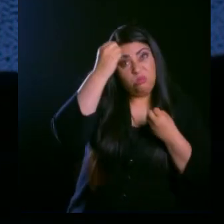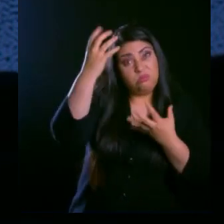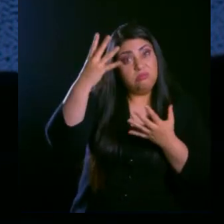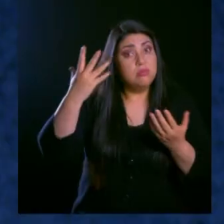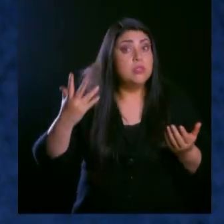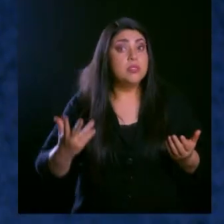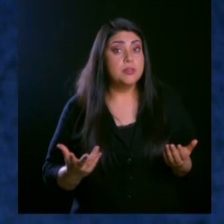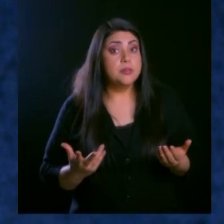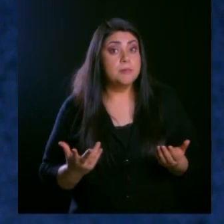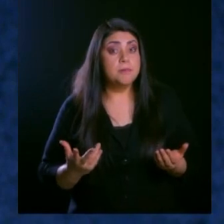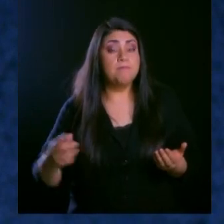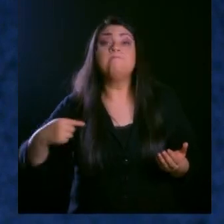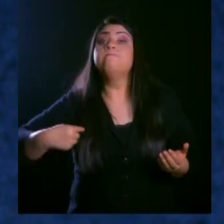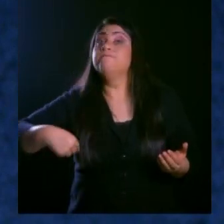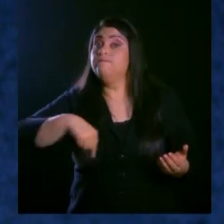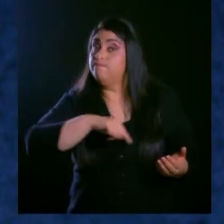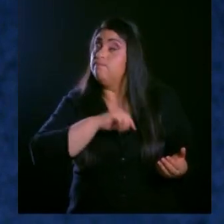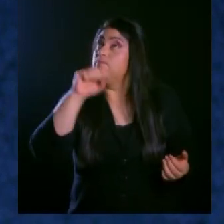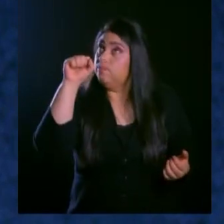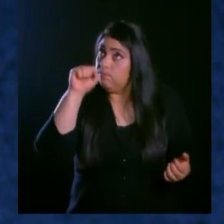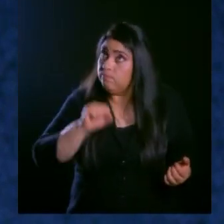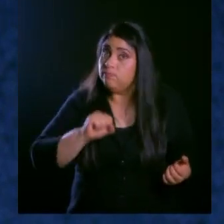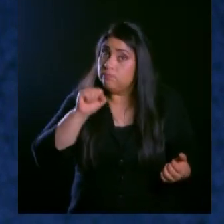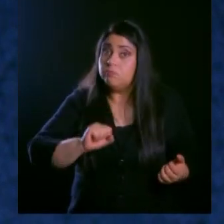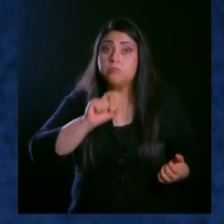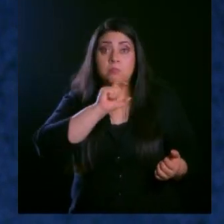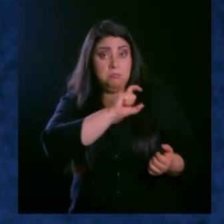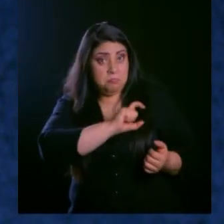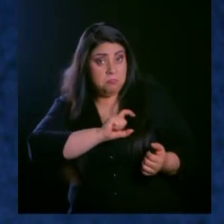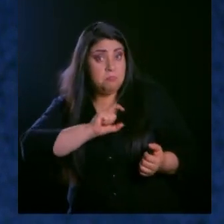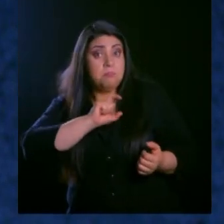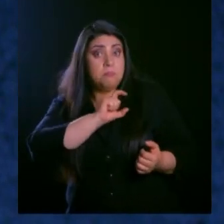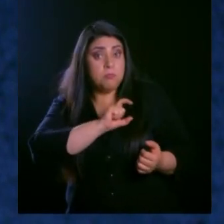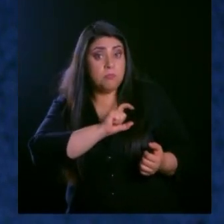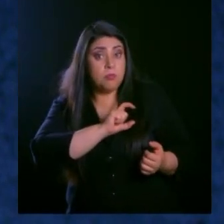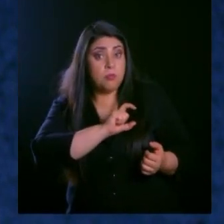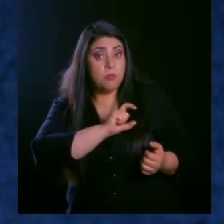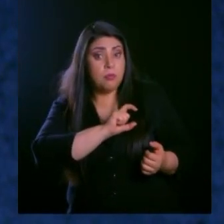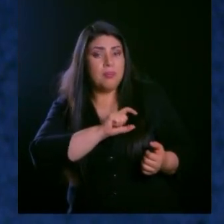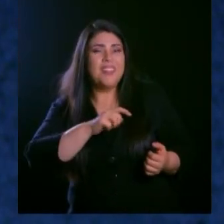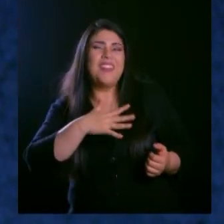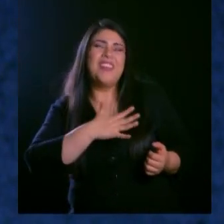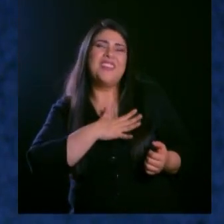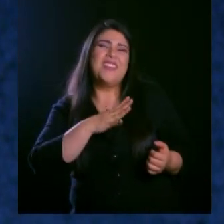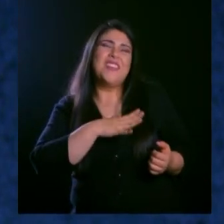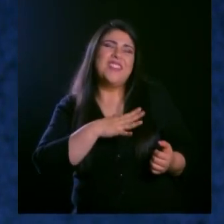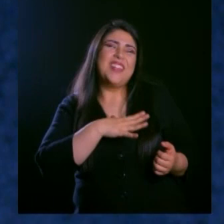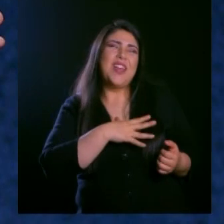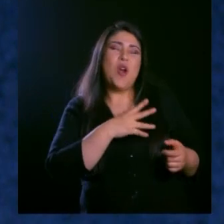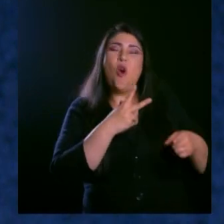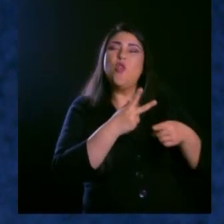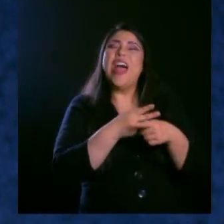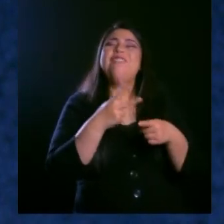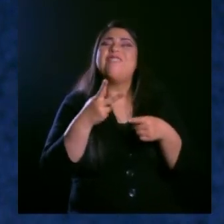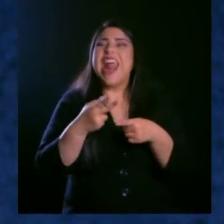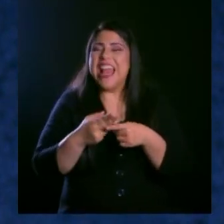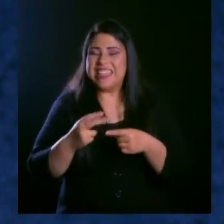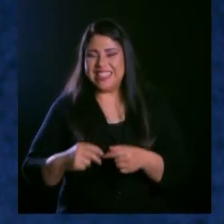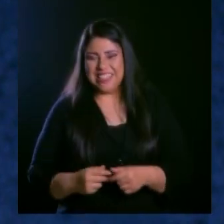¿Estamos dispuestos a desarrollar carácter? Yo tengo un dicho muy clásico que es